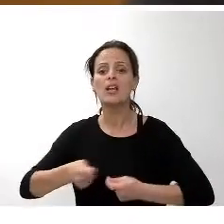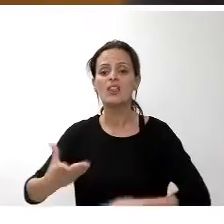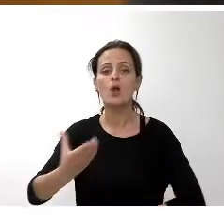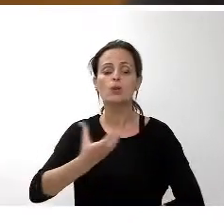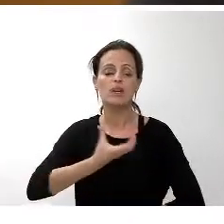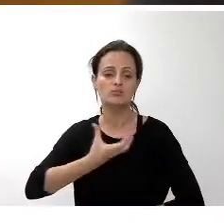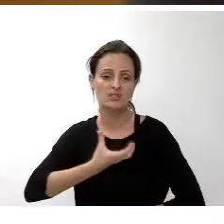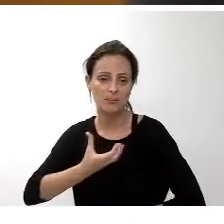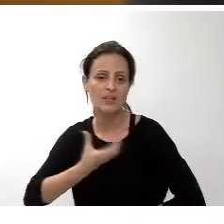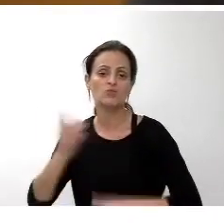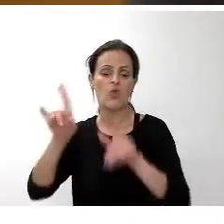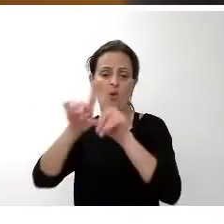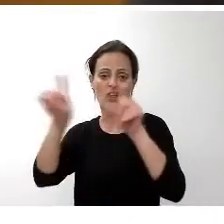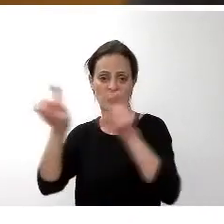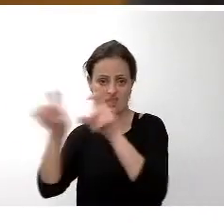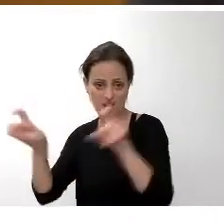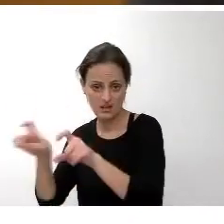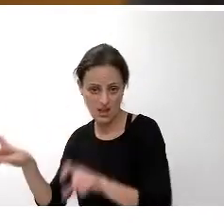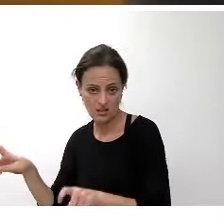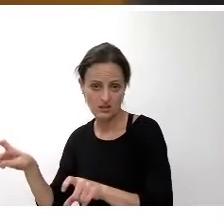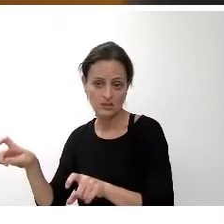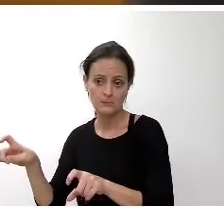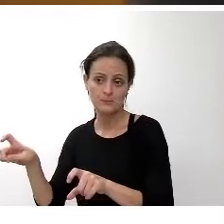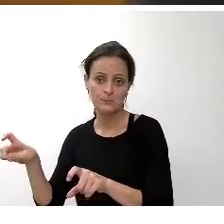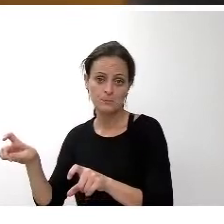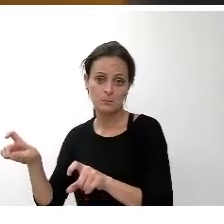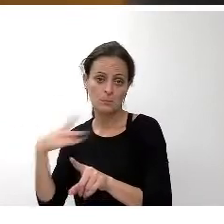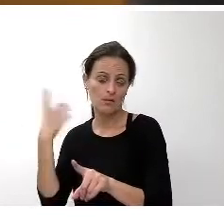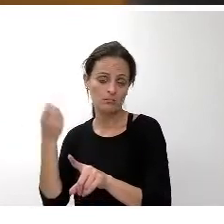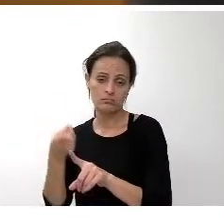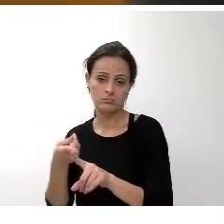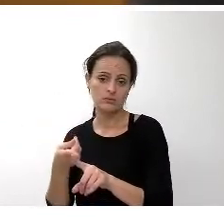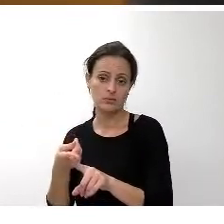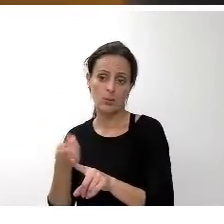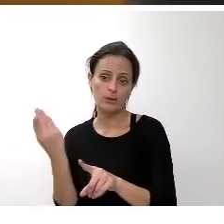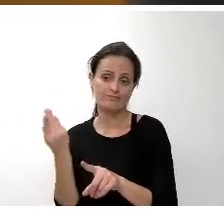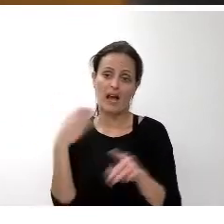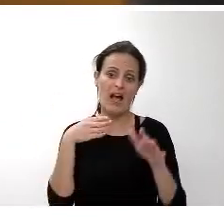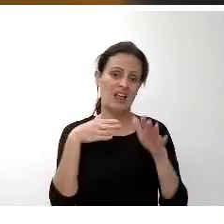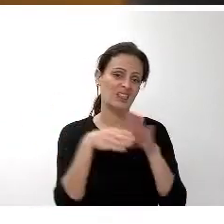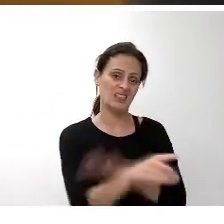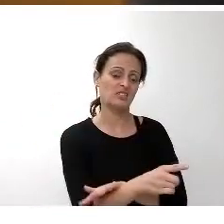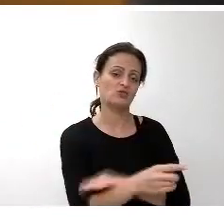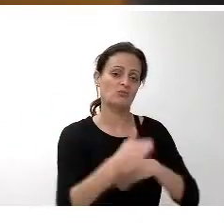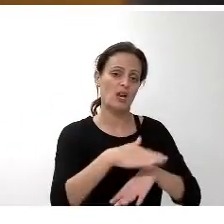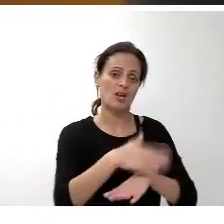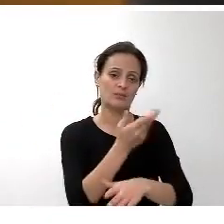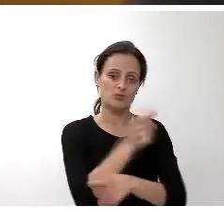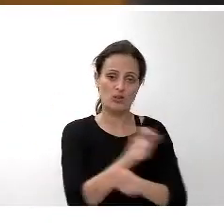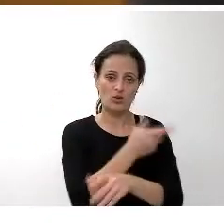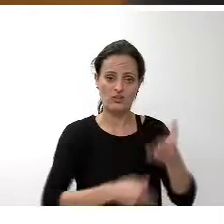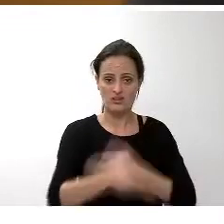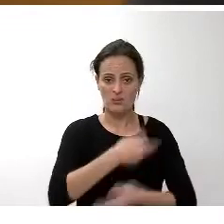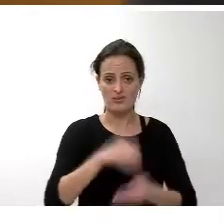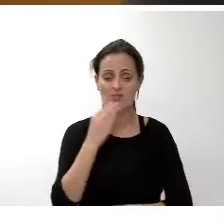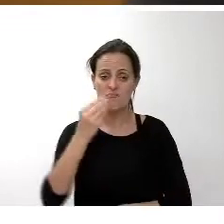entidades permitir una mejora en el ámbito del acceso a la práctica deportiva para este colectivo a